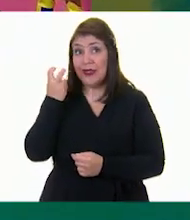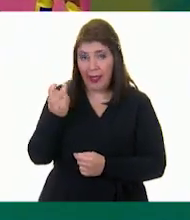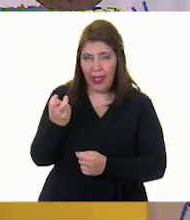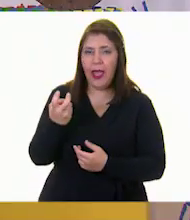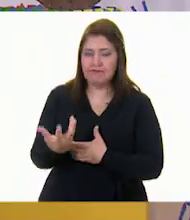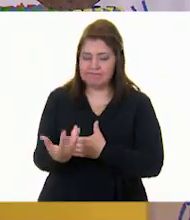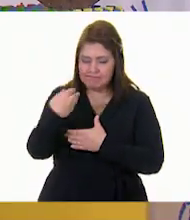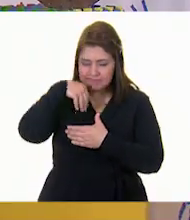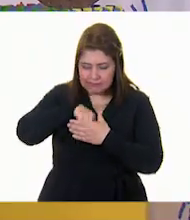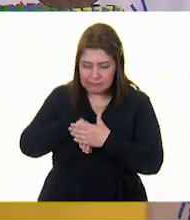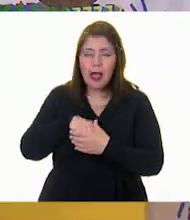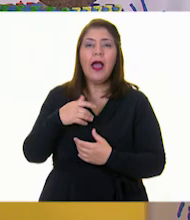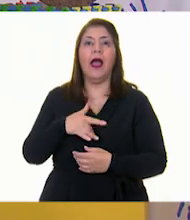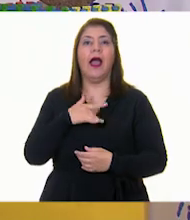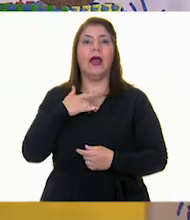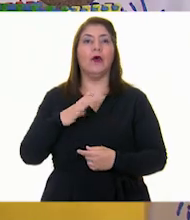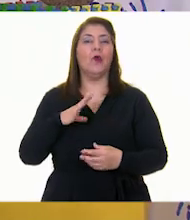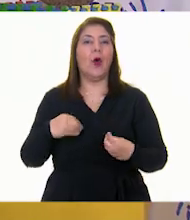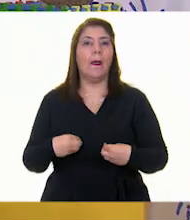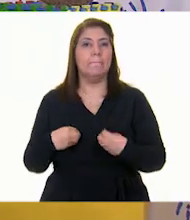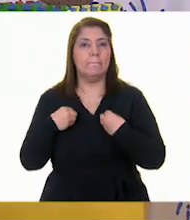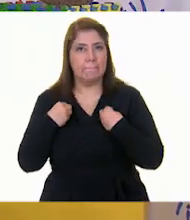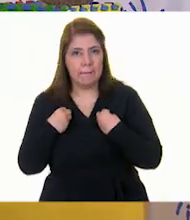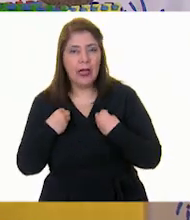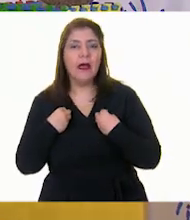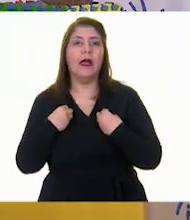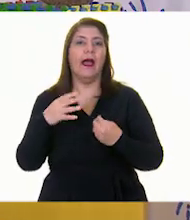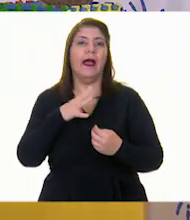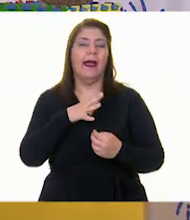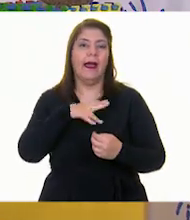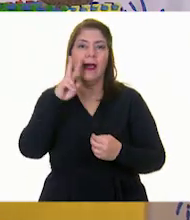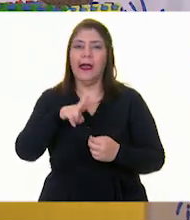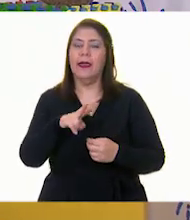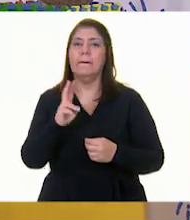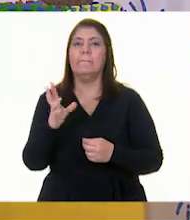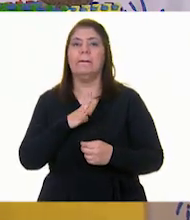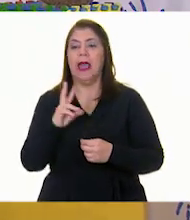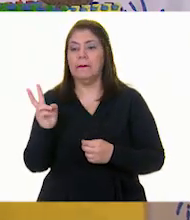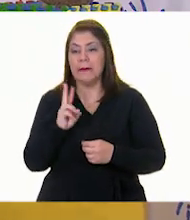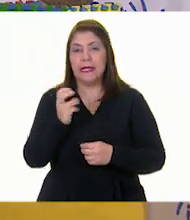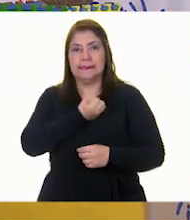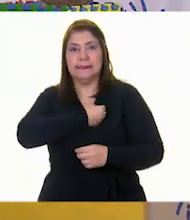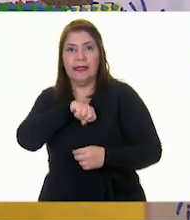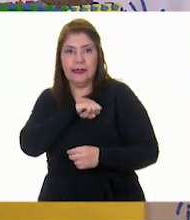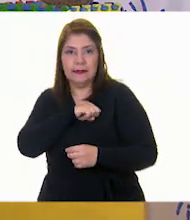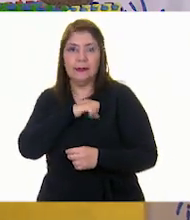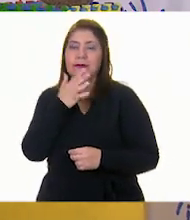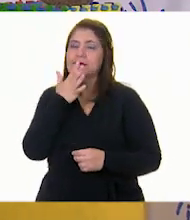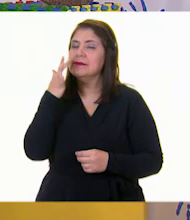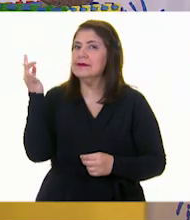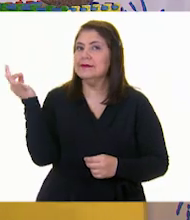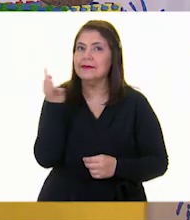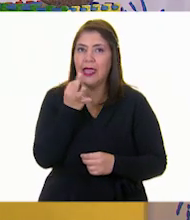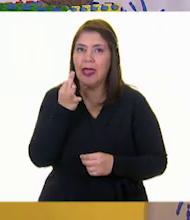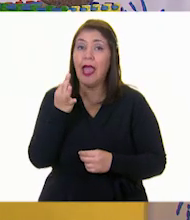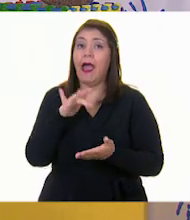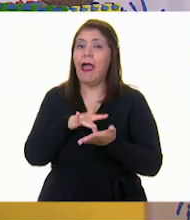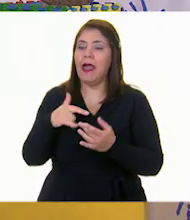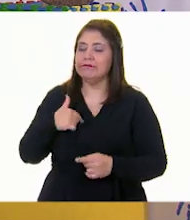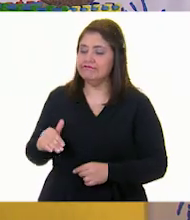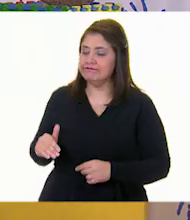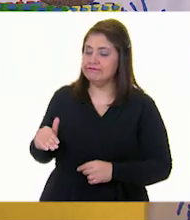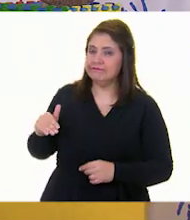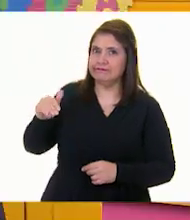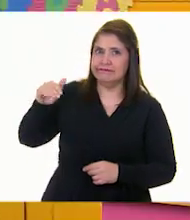nosotros vida. Al ser un alimento nutri-delicioso, nos ayuda a crecer.